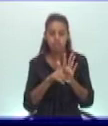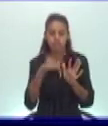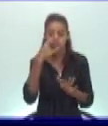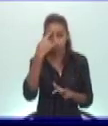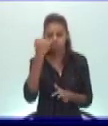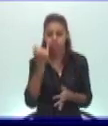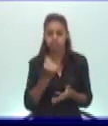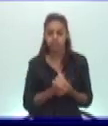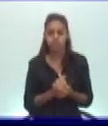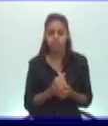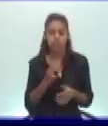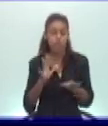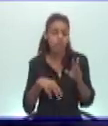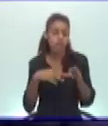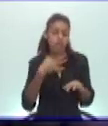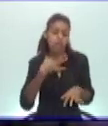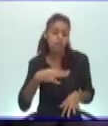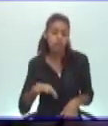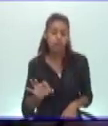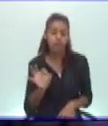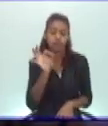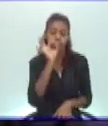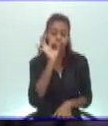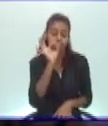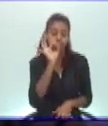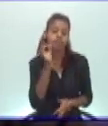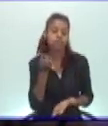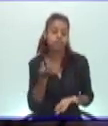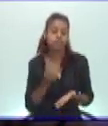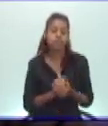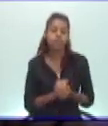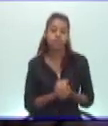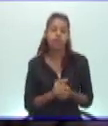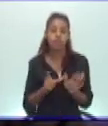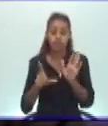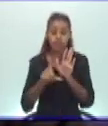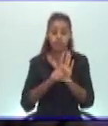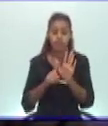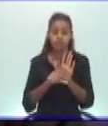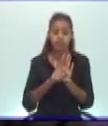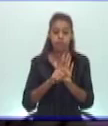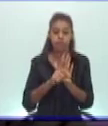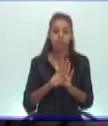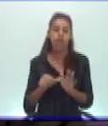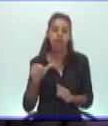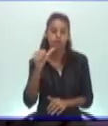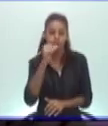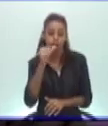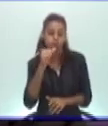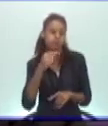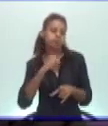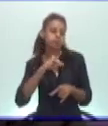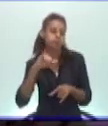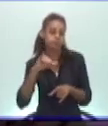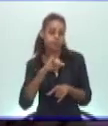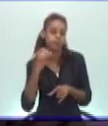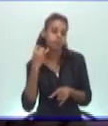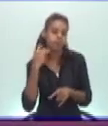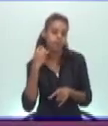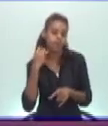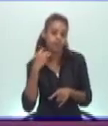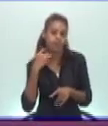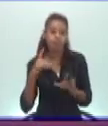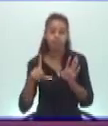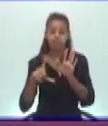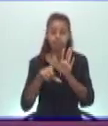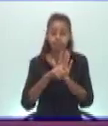ejemplo, el tabaco es una droga. Y es una droga legal. Y el alcohol igualmente es una droga. Y también es